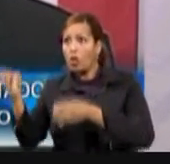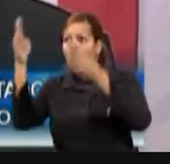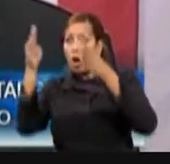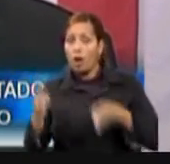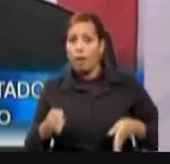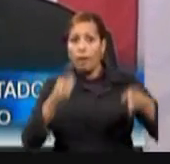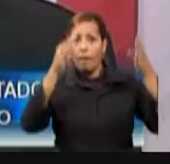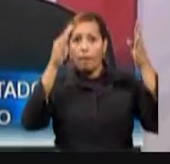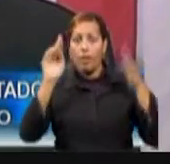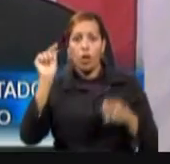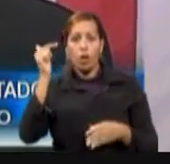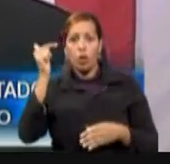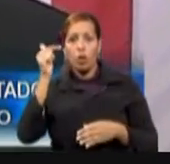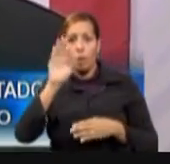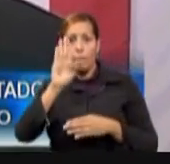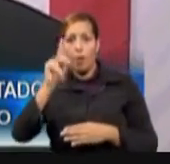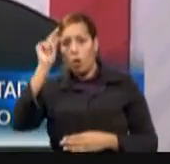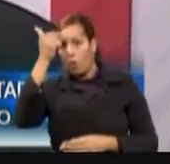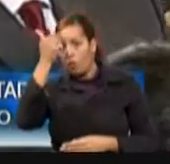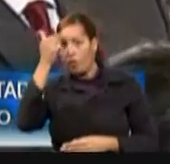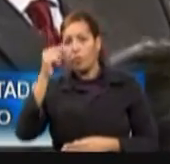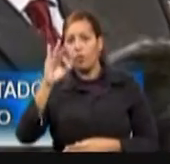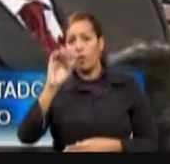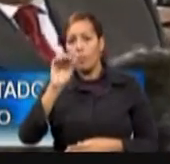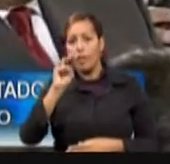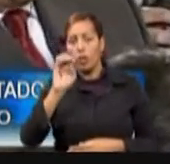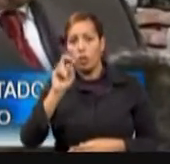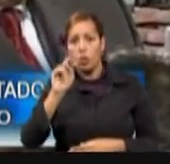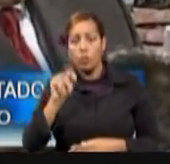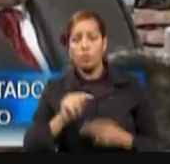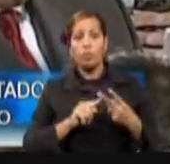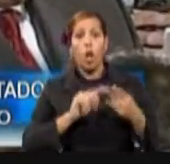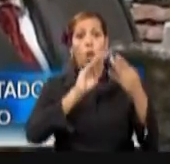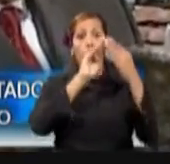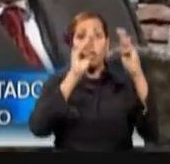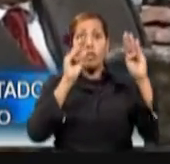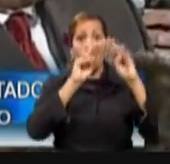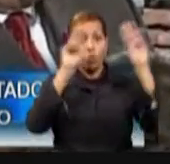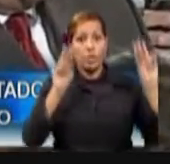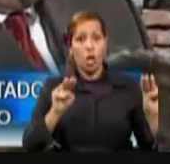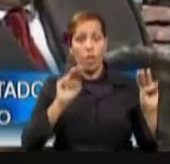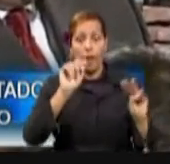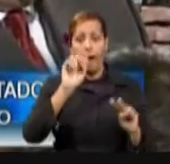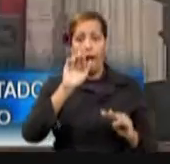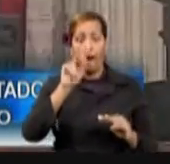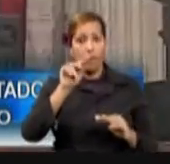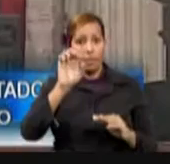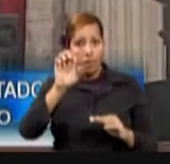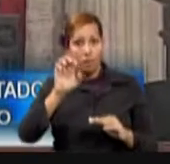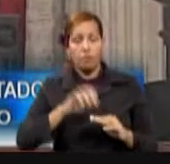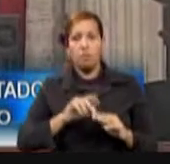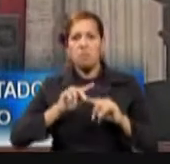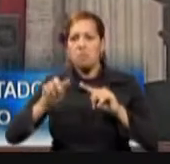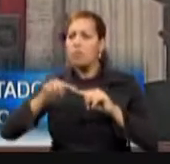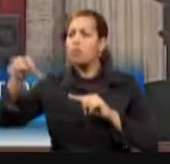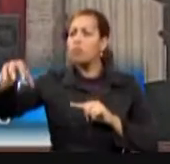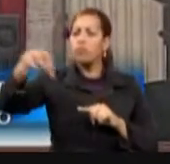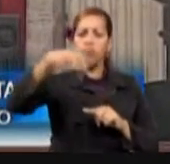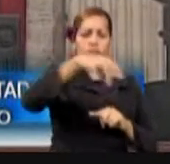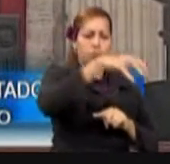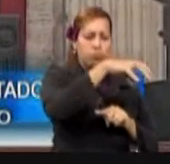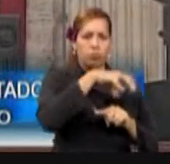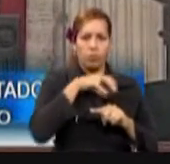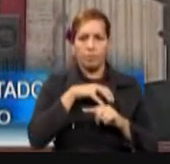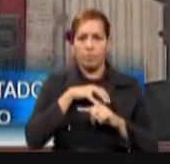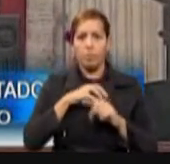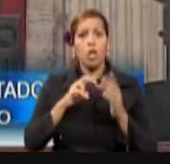Gubernamental de Fomento, el Museo de Arte de Puerto Rico y áreas aledañas. El proyecto incluirá el